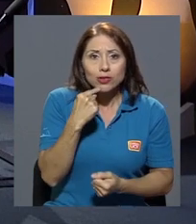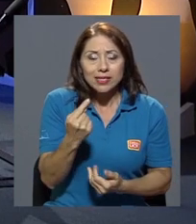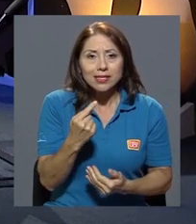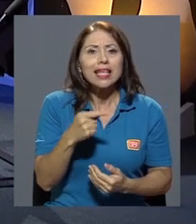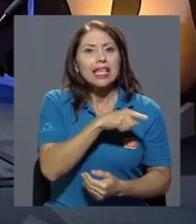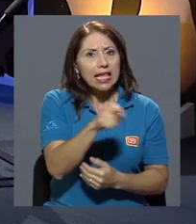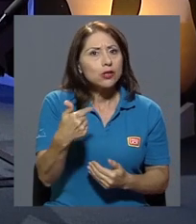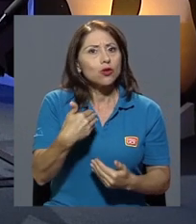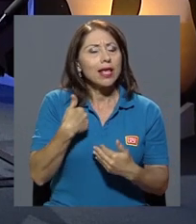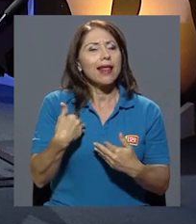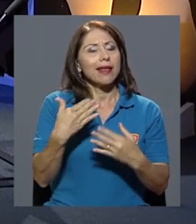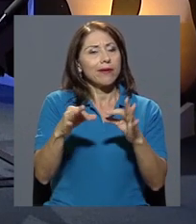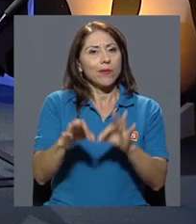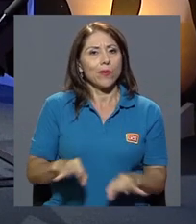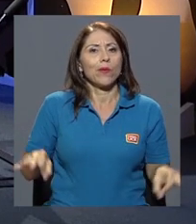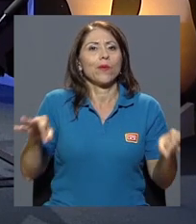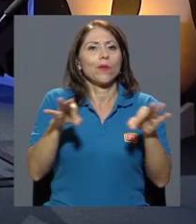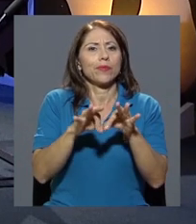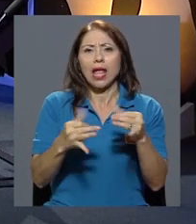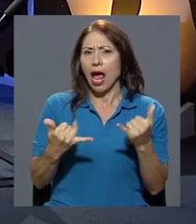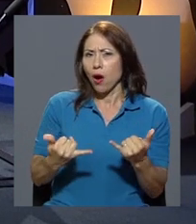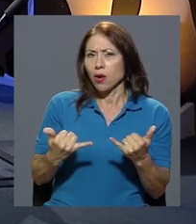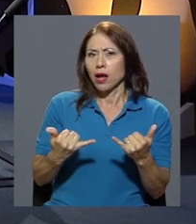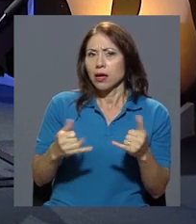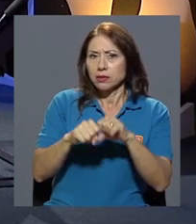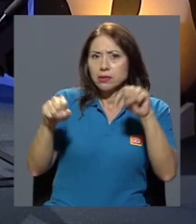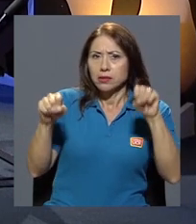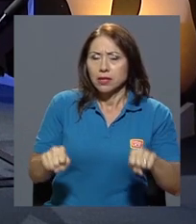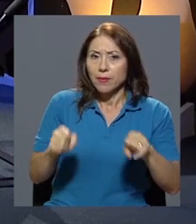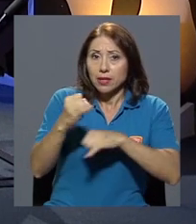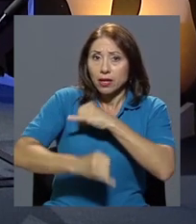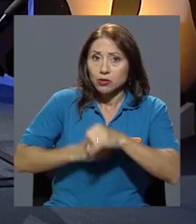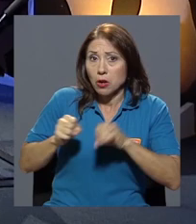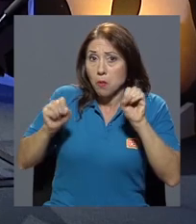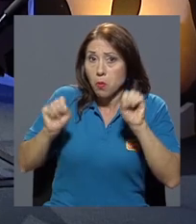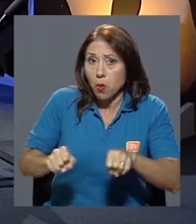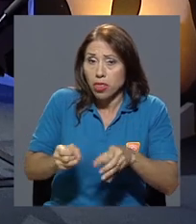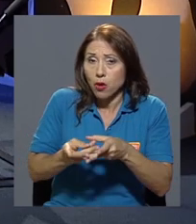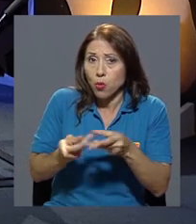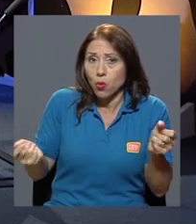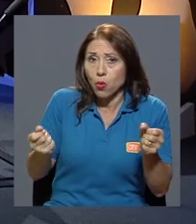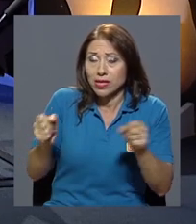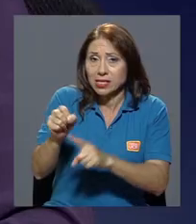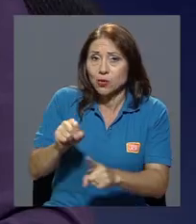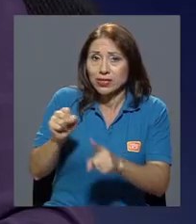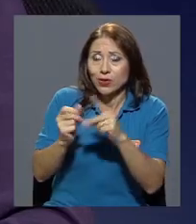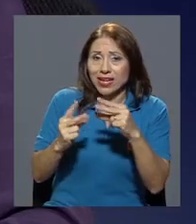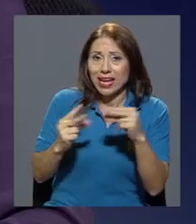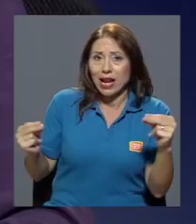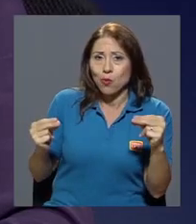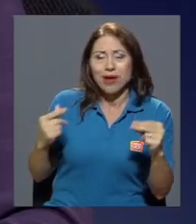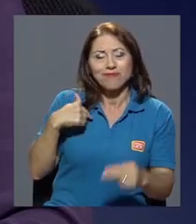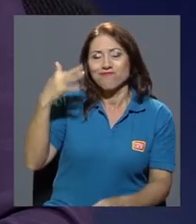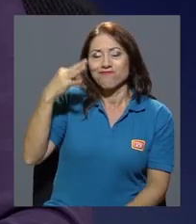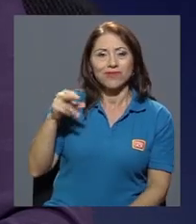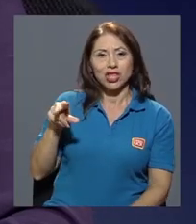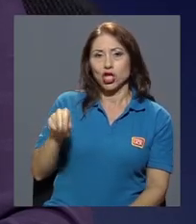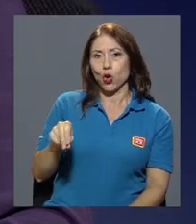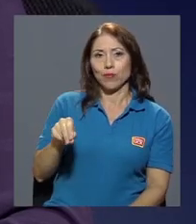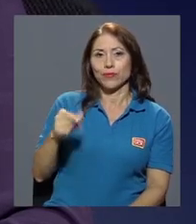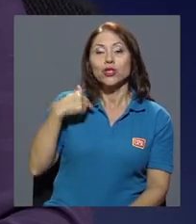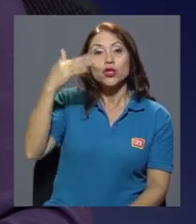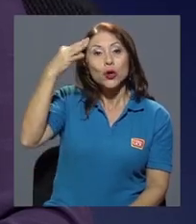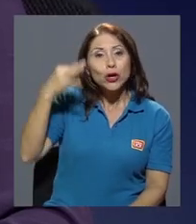y eso tiene un determinado peso. Ahora, ¿será capaz el sistema internacional de resolver la situación en Nicaragua? Me parece que no,